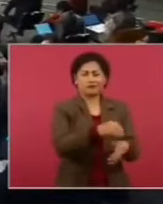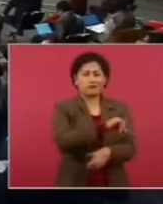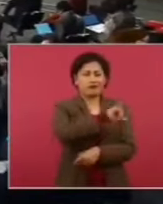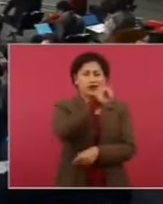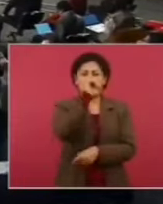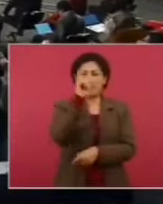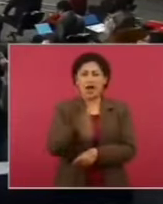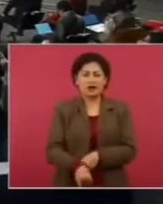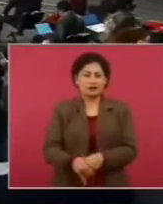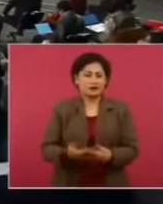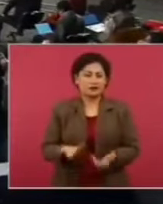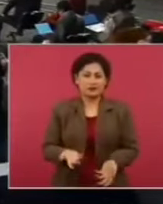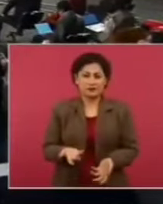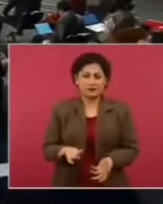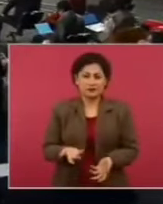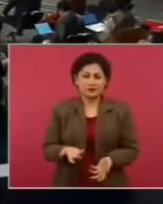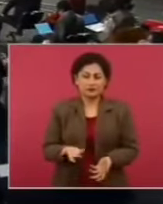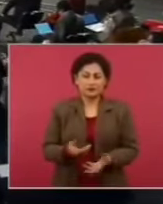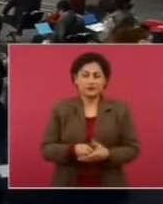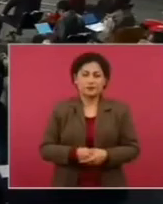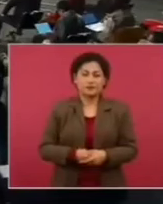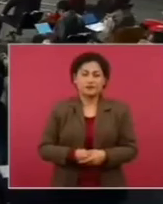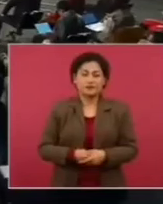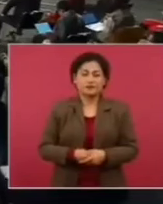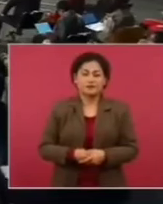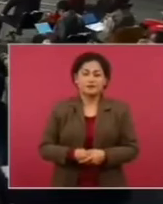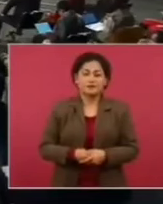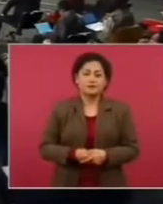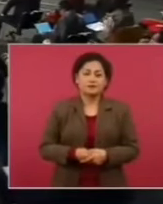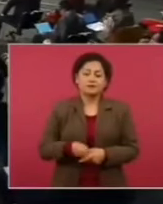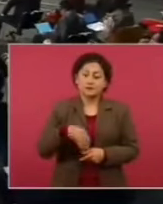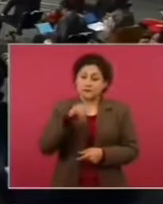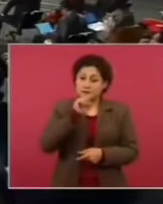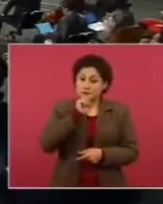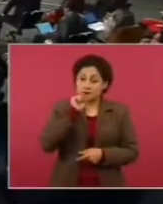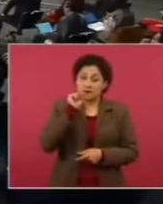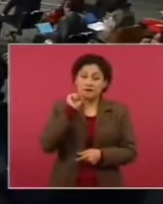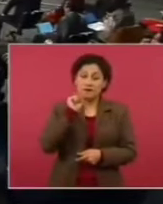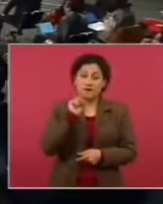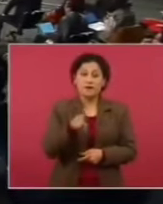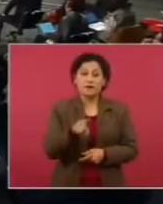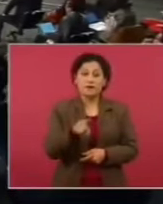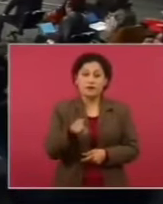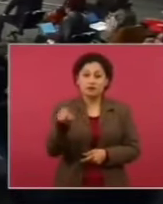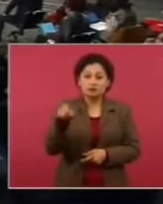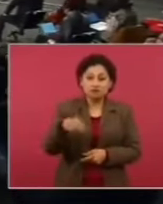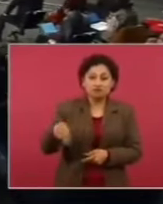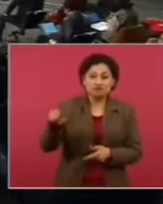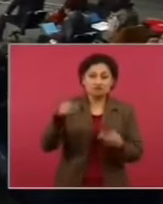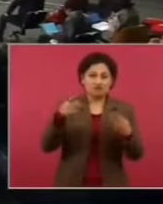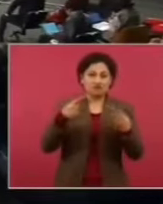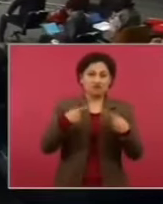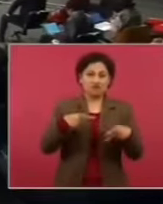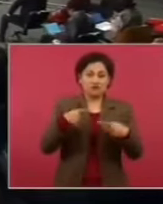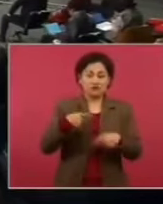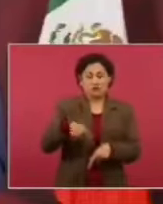los intelectuales,